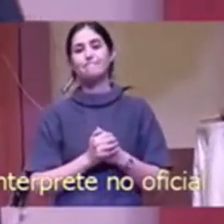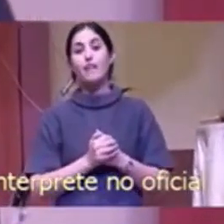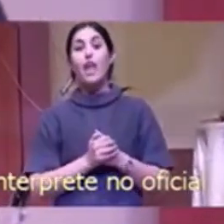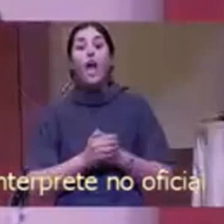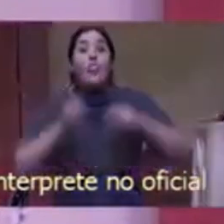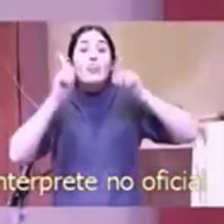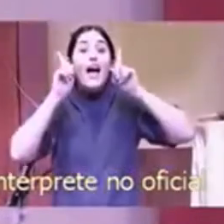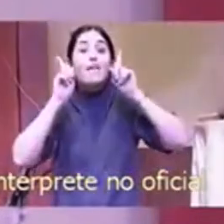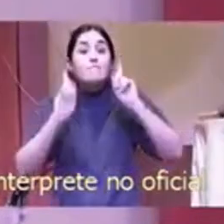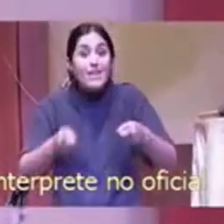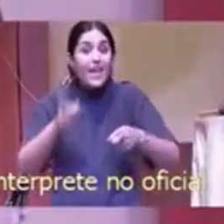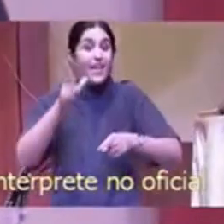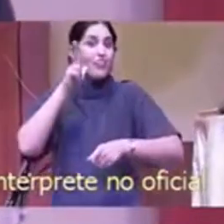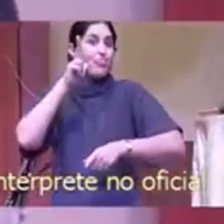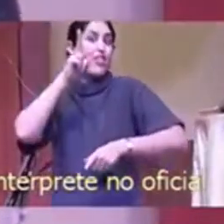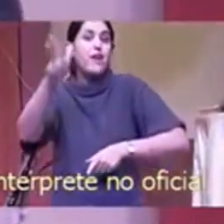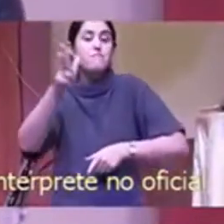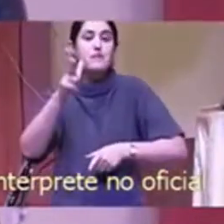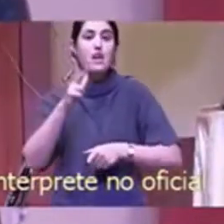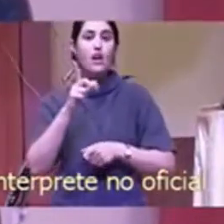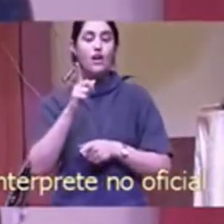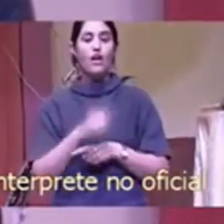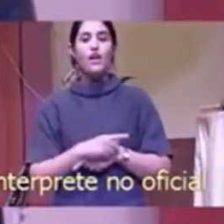Y también 3.000 hombres.